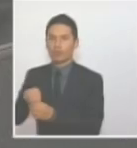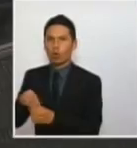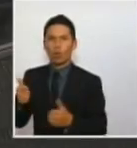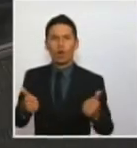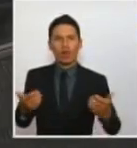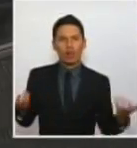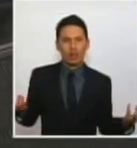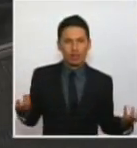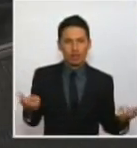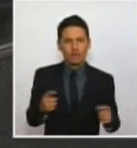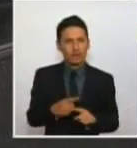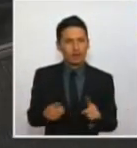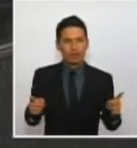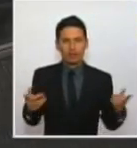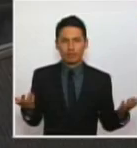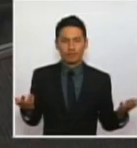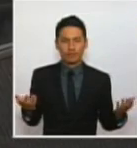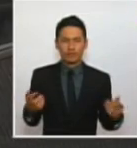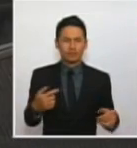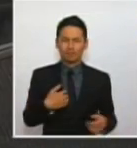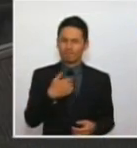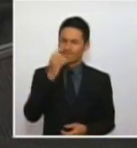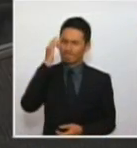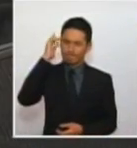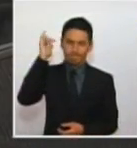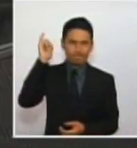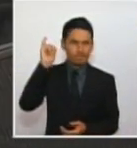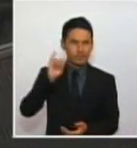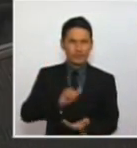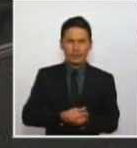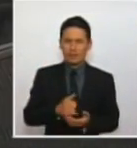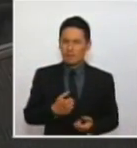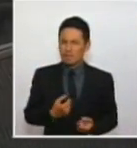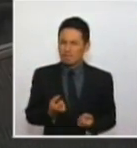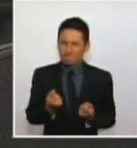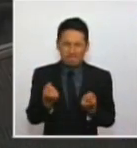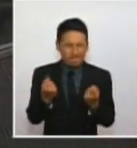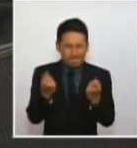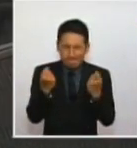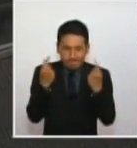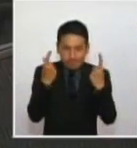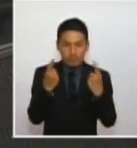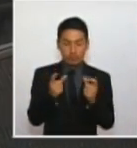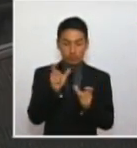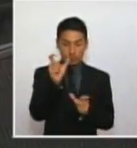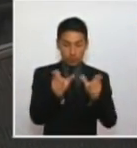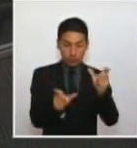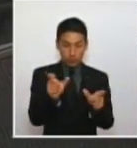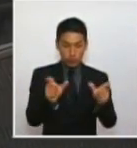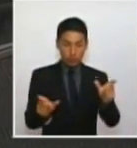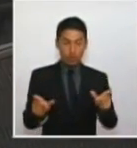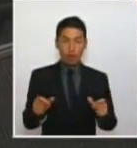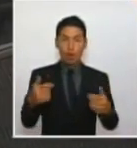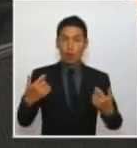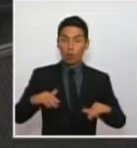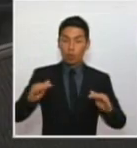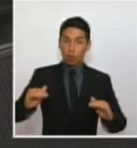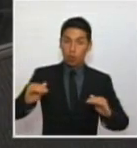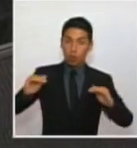Yo no creo y ni puedo entender que gentes tan distinguidas como son los ponentes